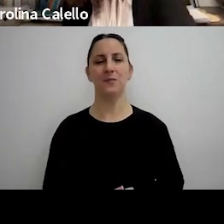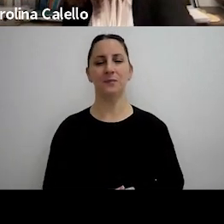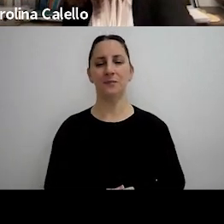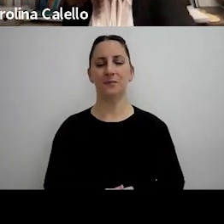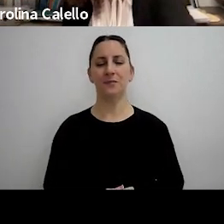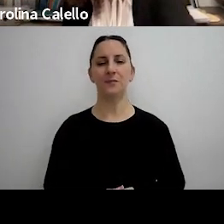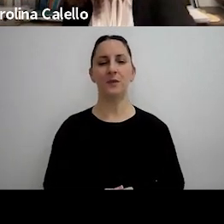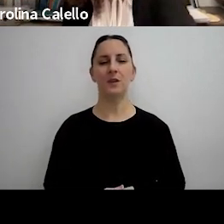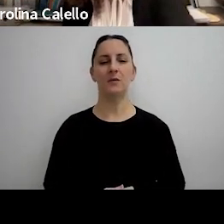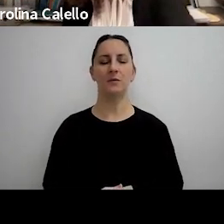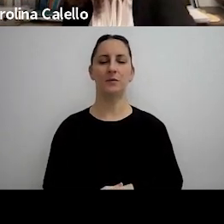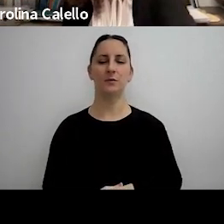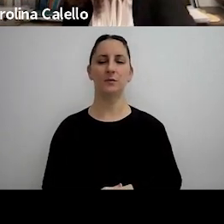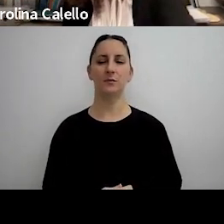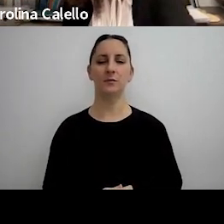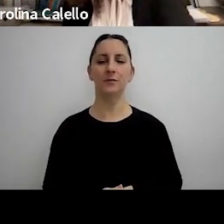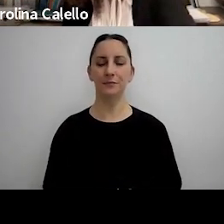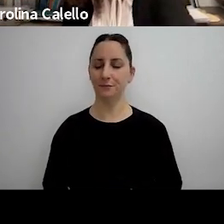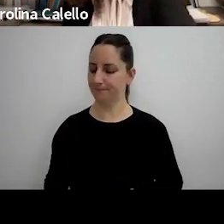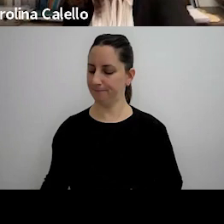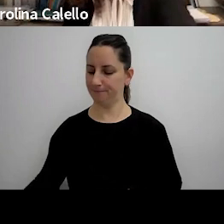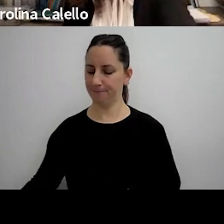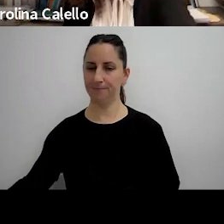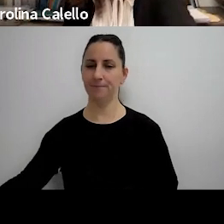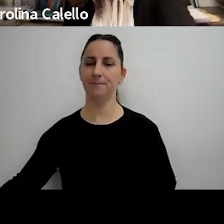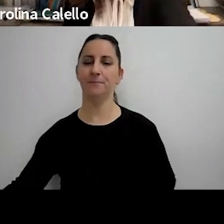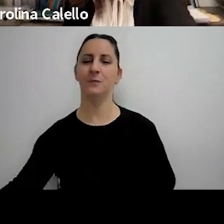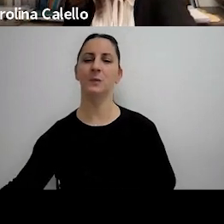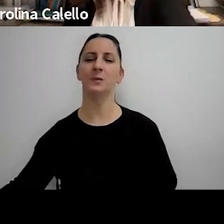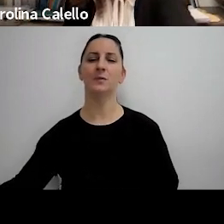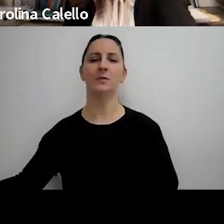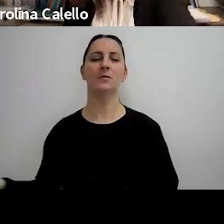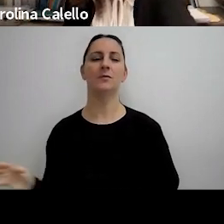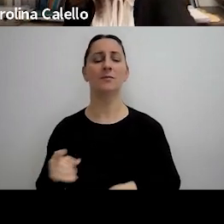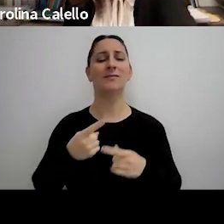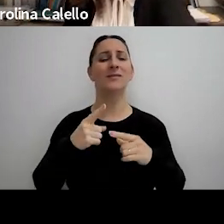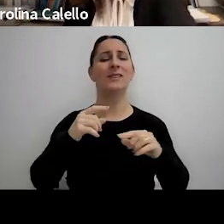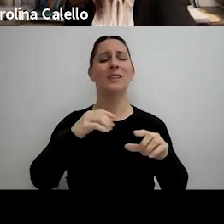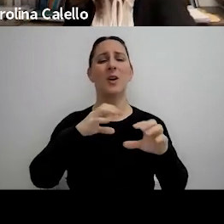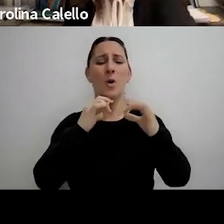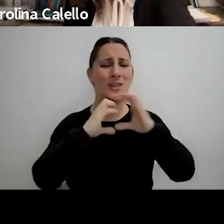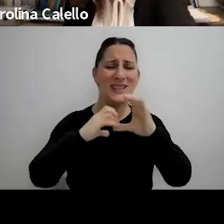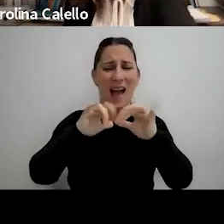me contestó y yo se me fue el bueno qué mala que soy con los chats acá